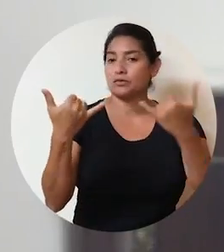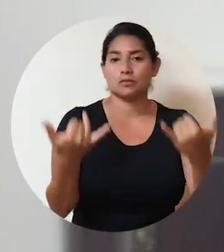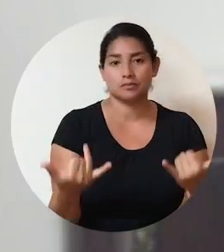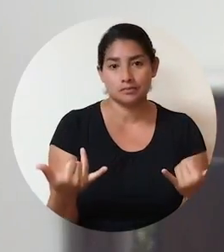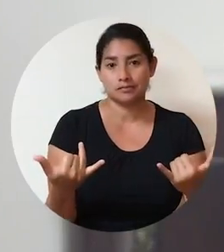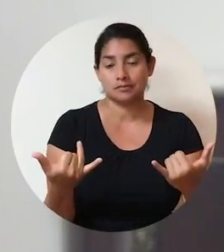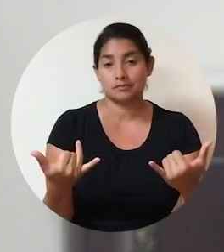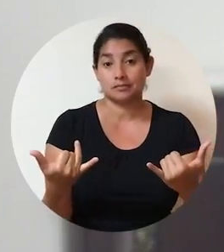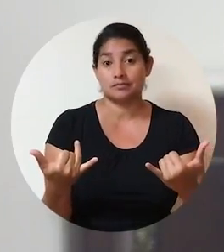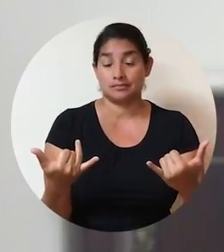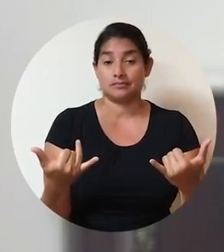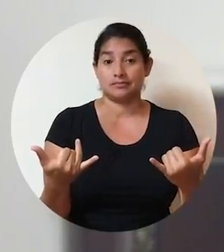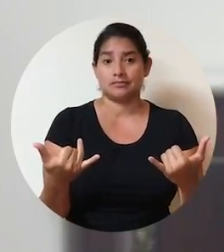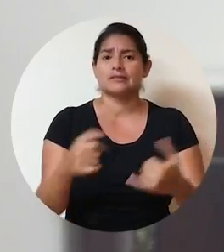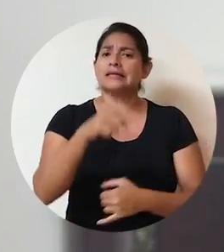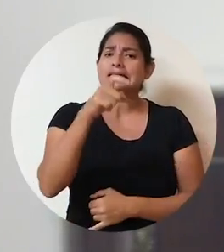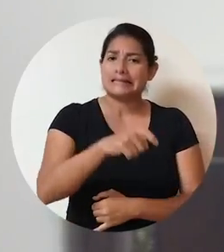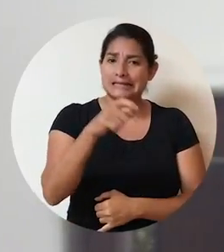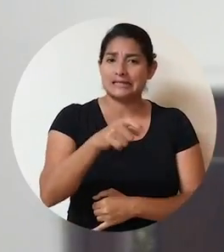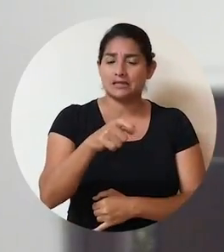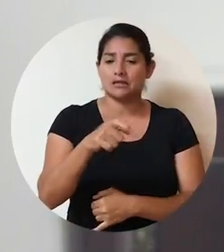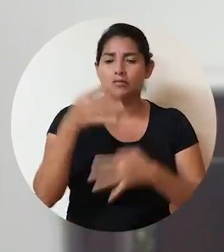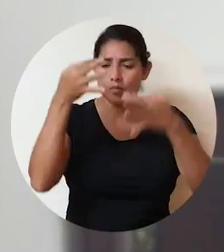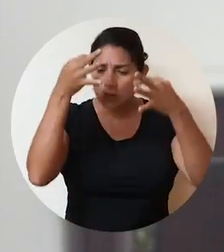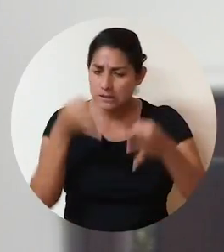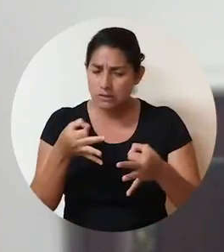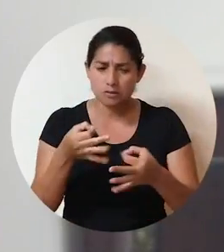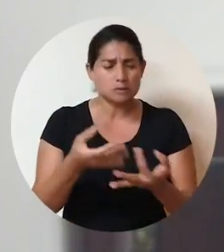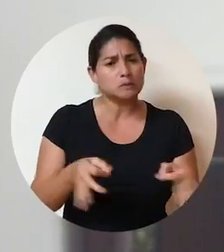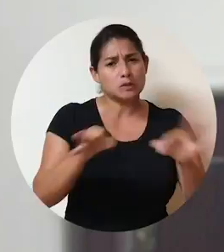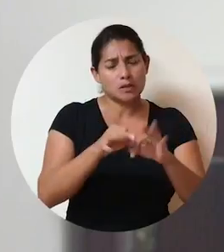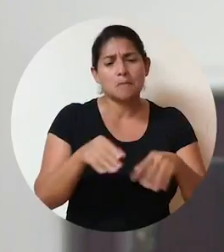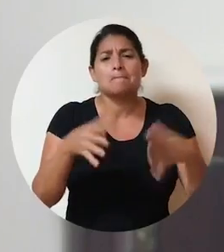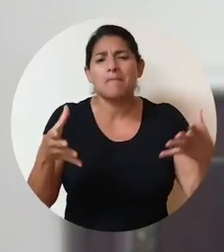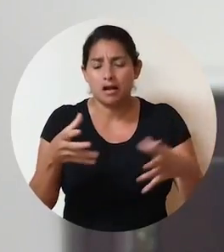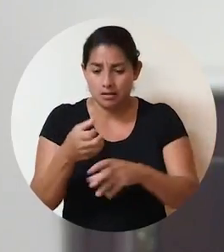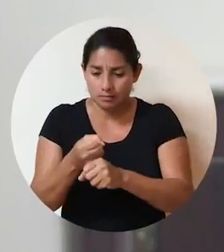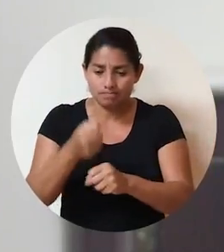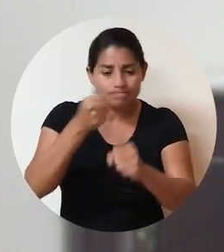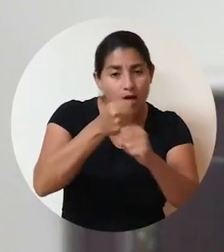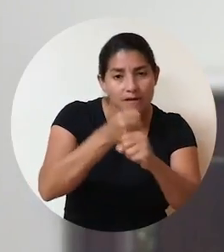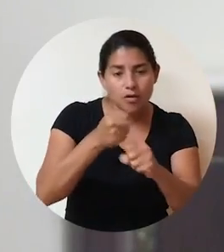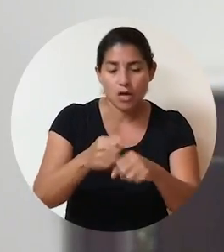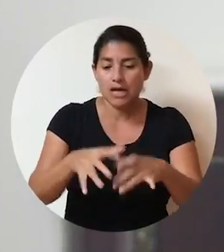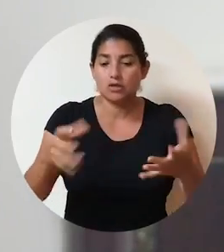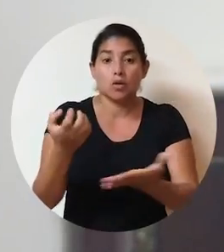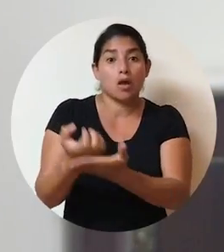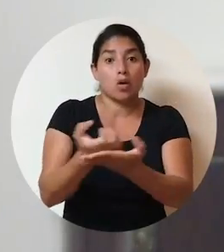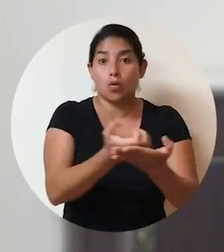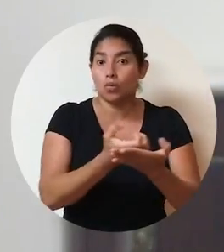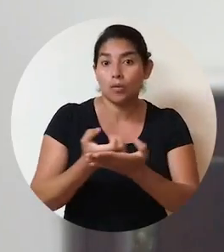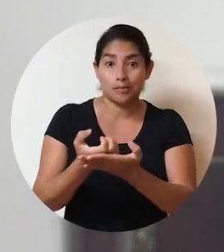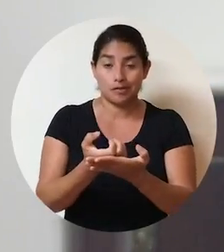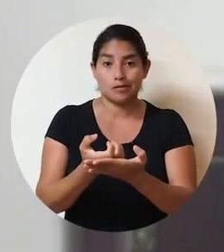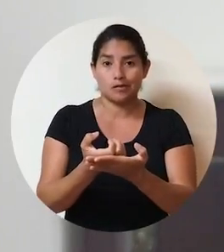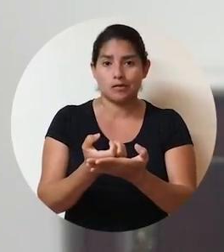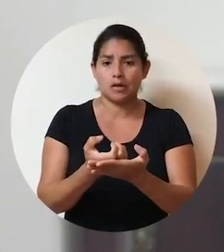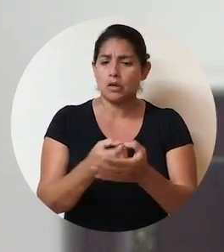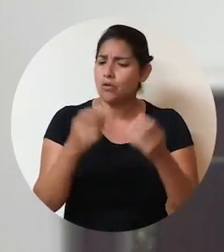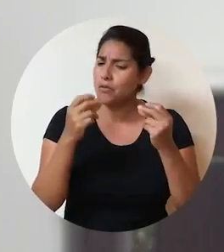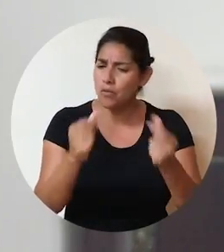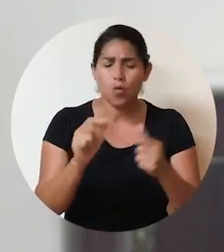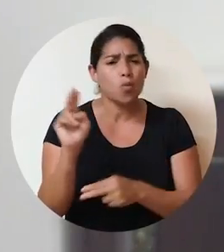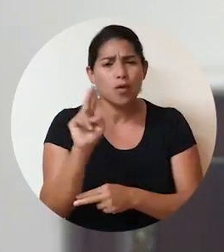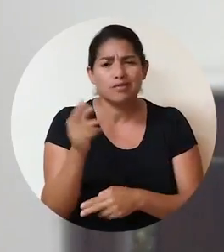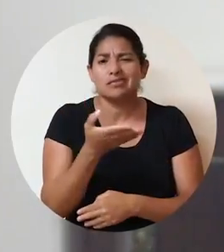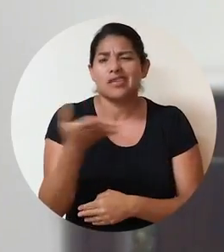su historia moderna. Necesitamos tomar medidas para generar empleo y crecimiento económico y